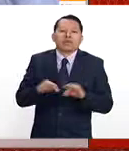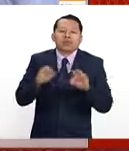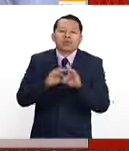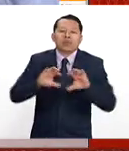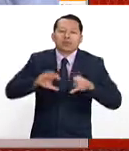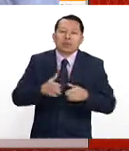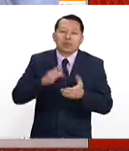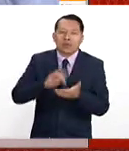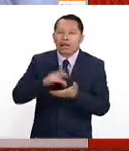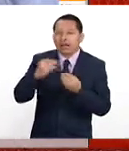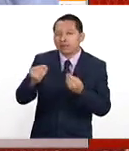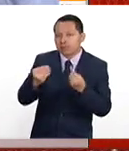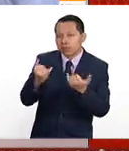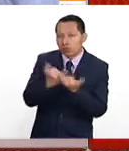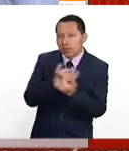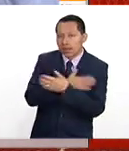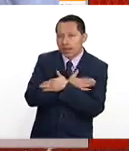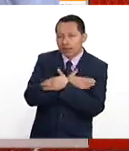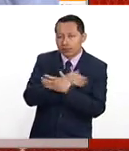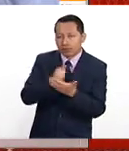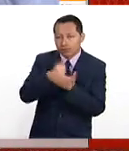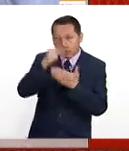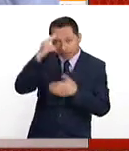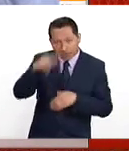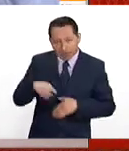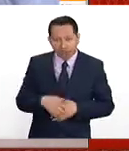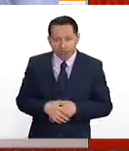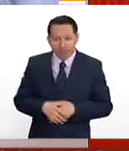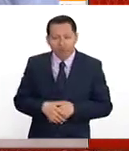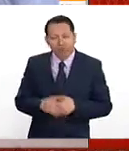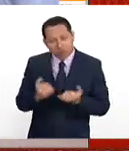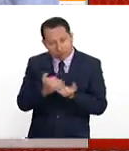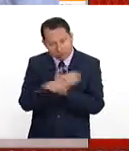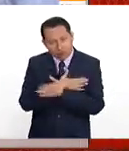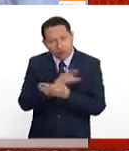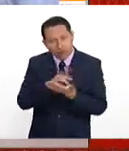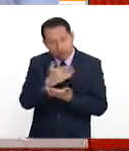sus comunidades. Muchas gracias y un abrazo desde la Ciudad de México. Un abrazo, gracias a ustedes.